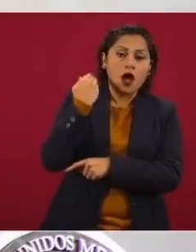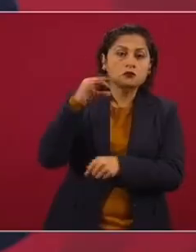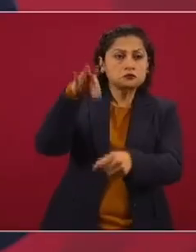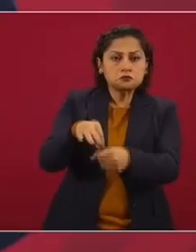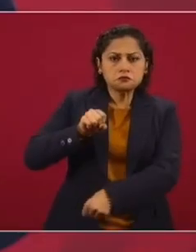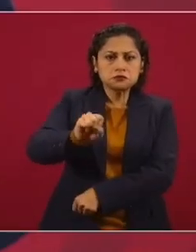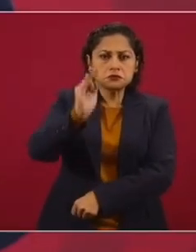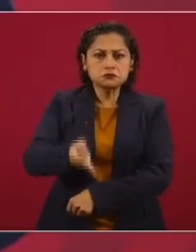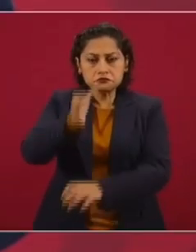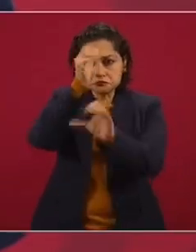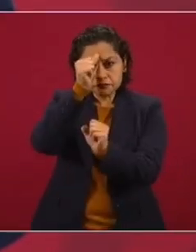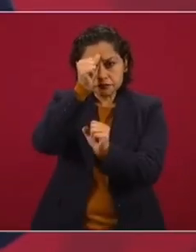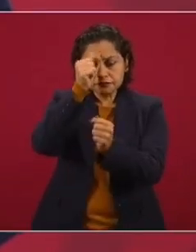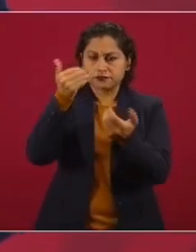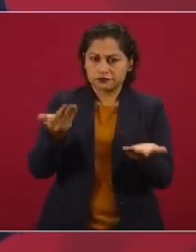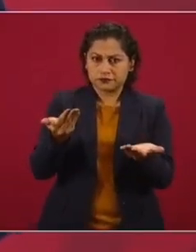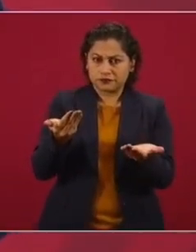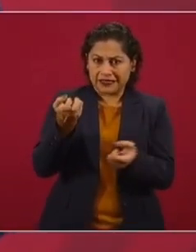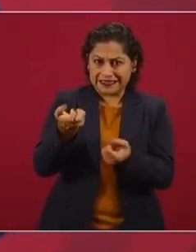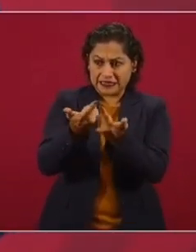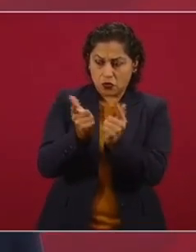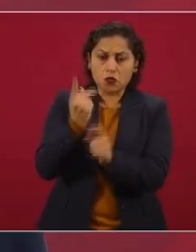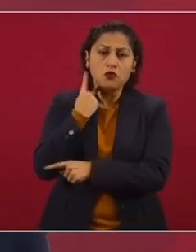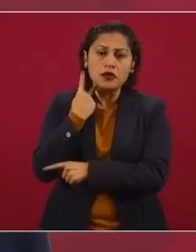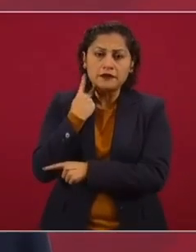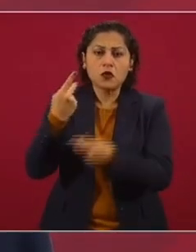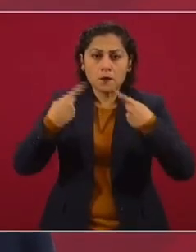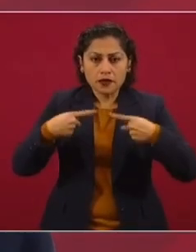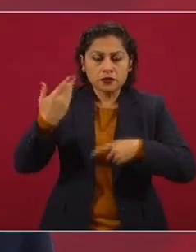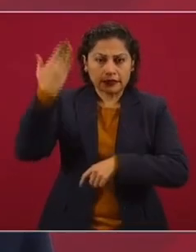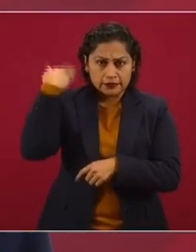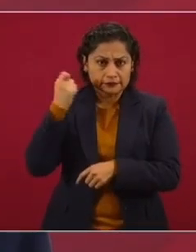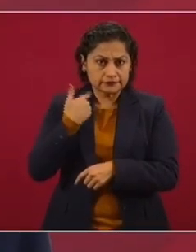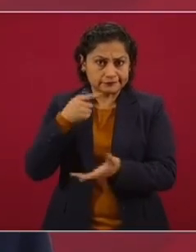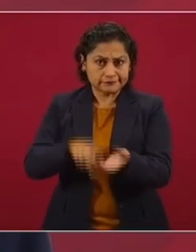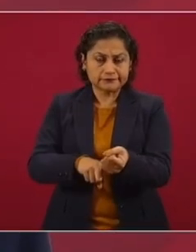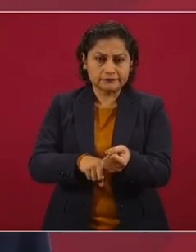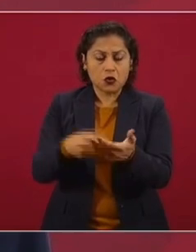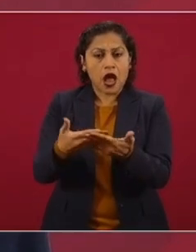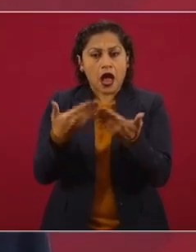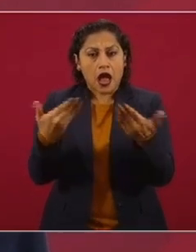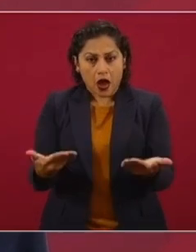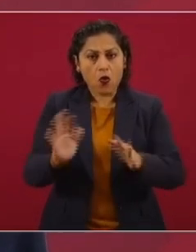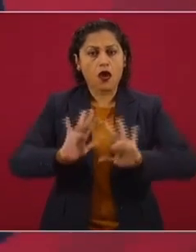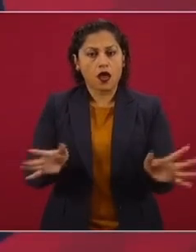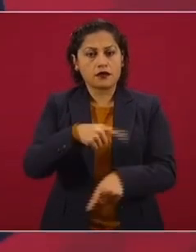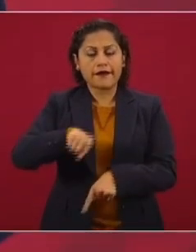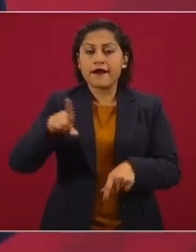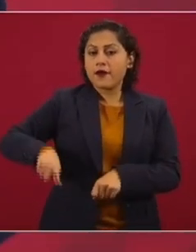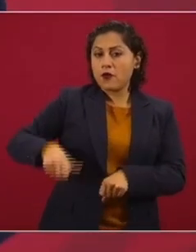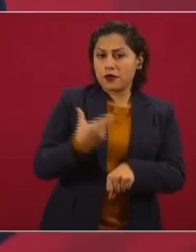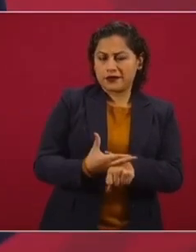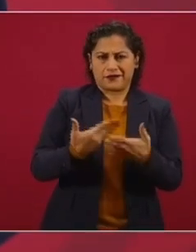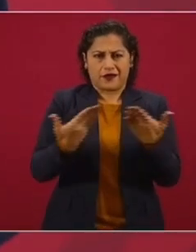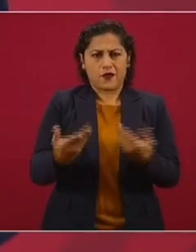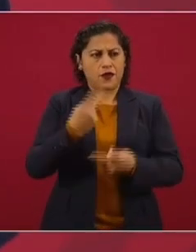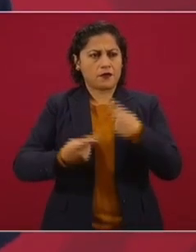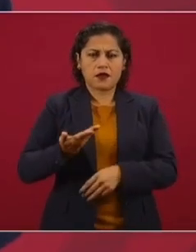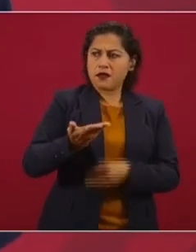Y muchos de los que ahora están demandando que se les dé más dinero,